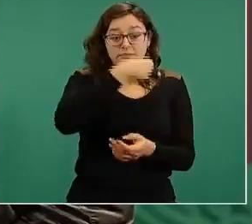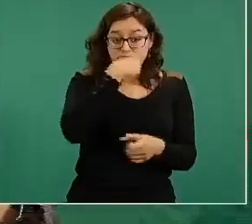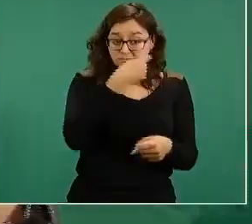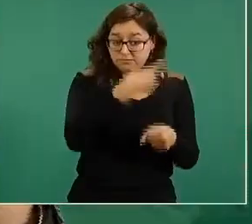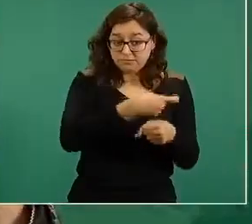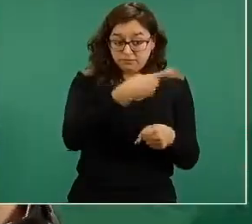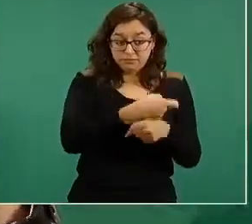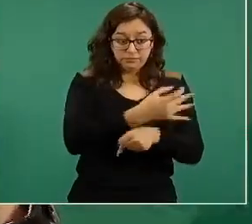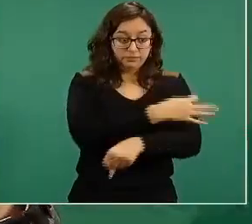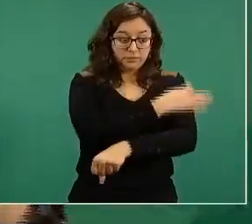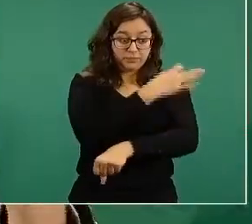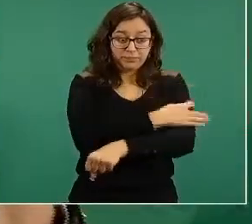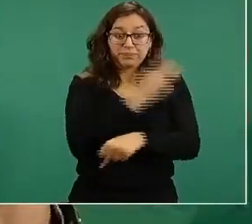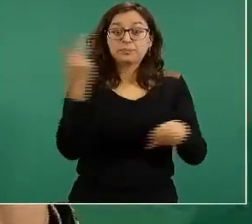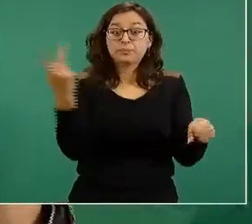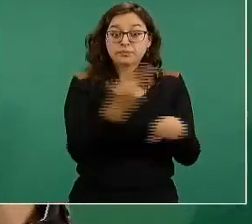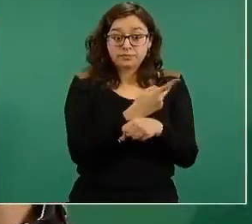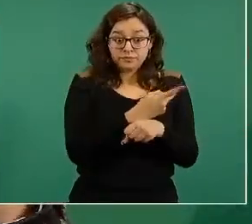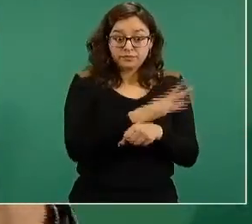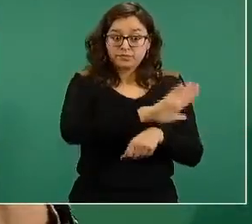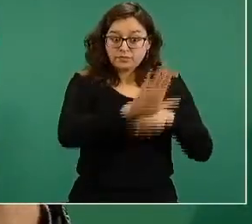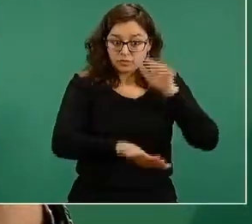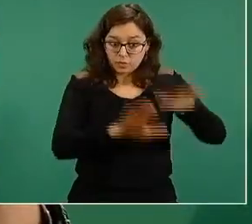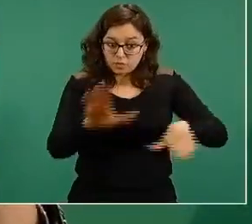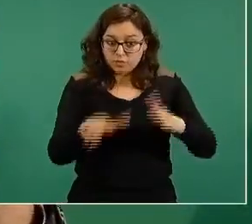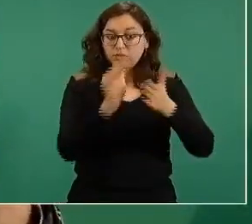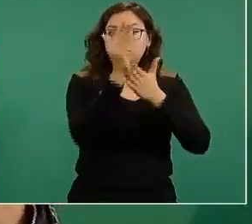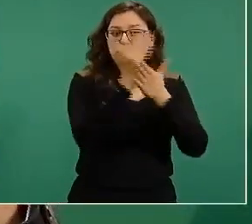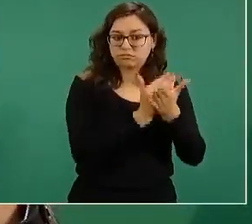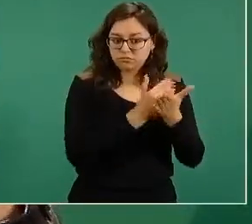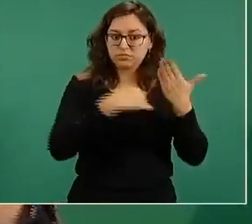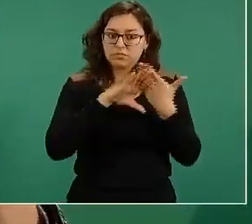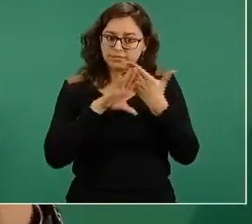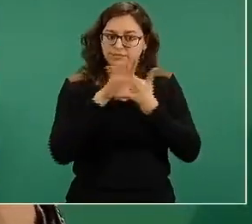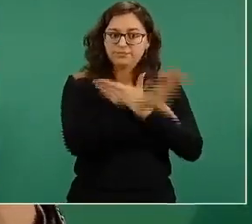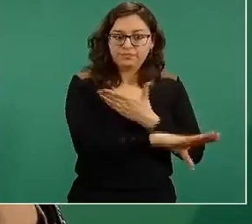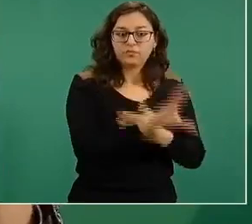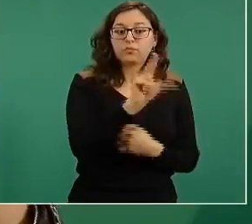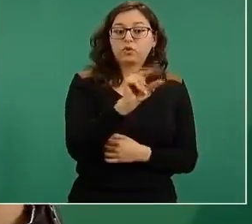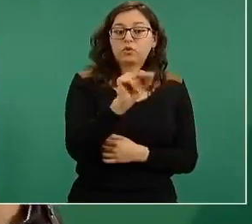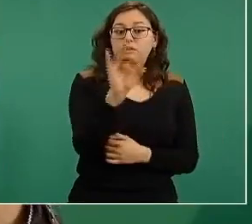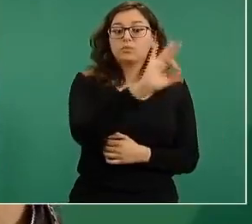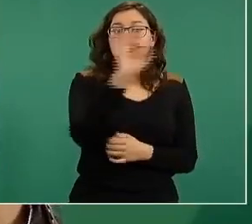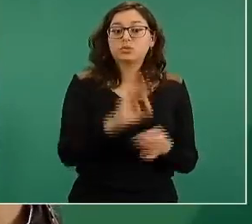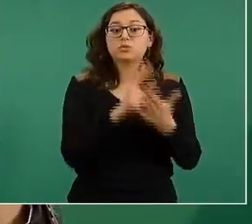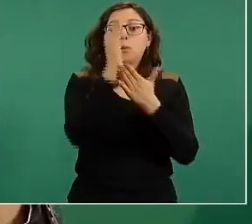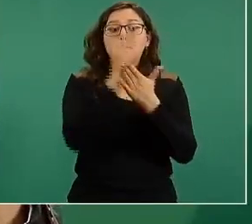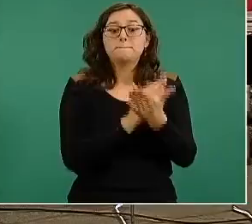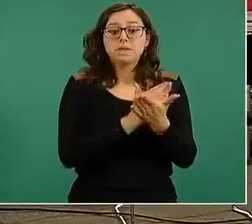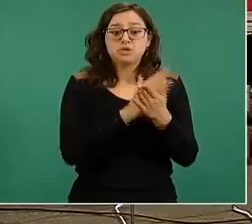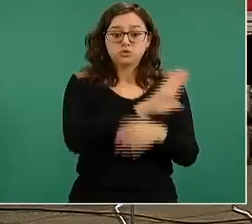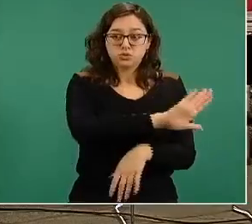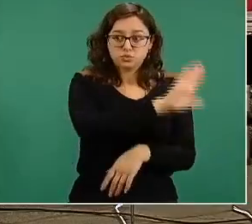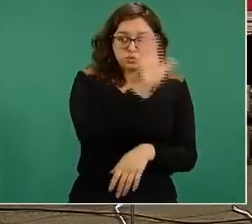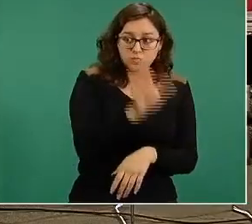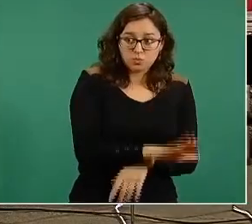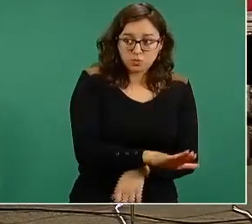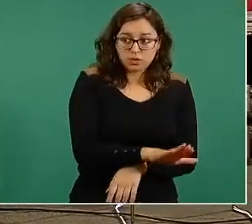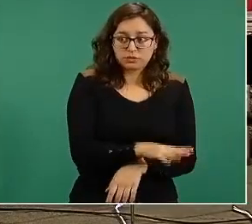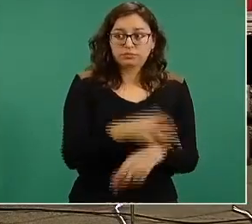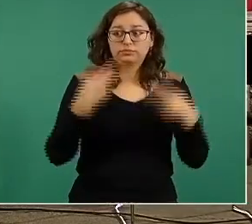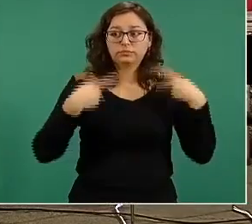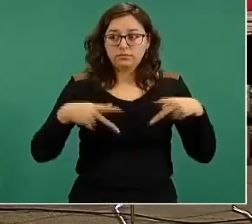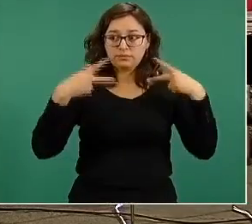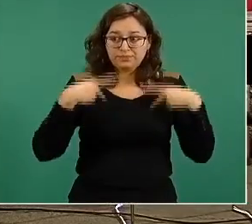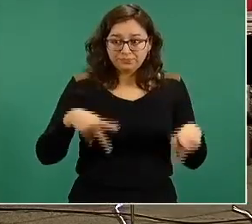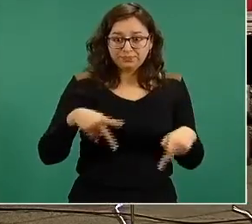lo que mitigamos, lo que reducimos es la mortalidad. Básicamente, el 80% de las defunciones